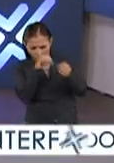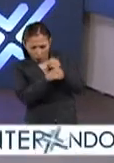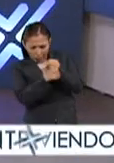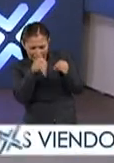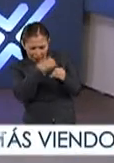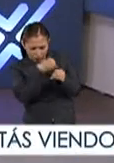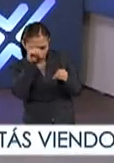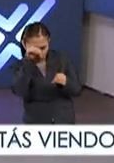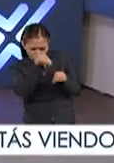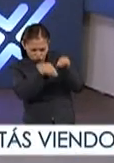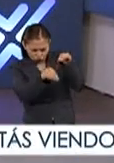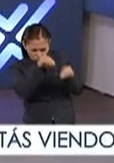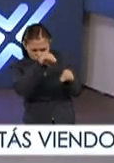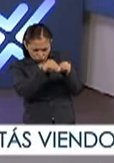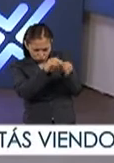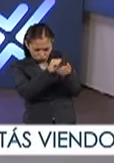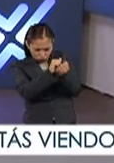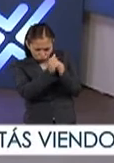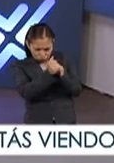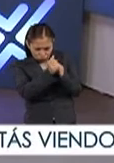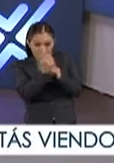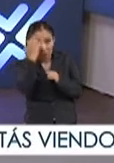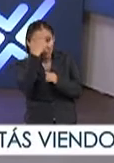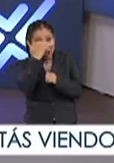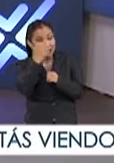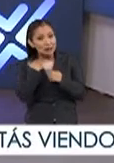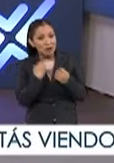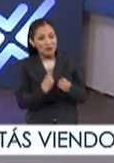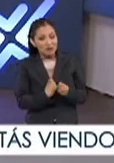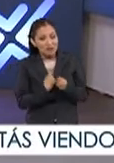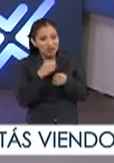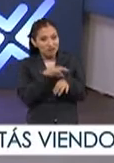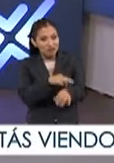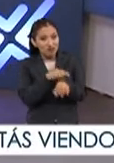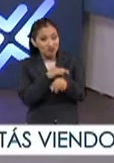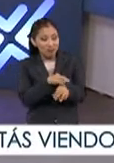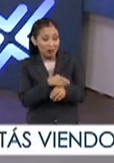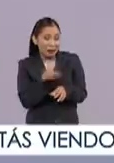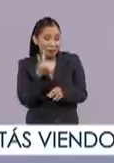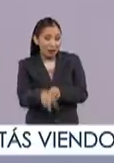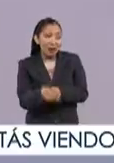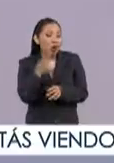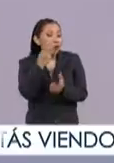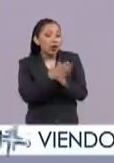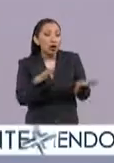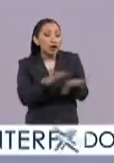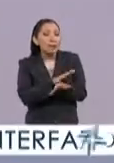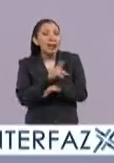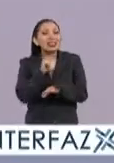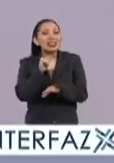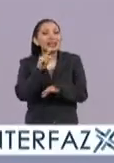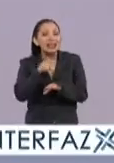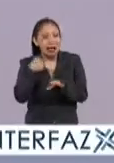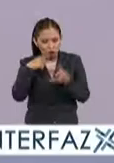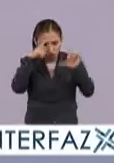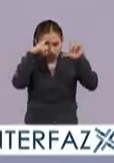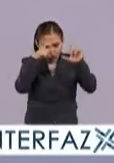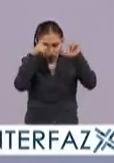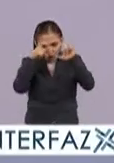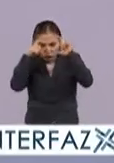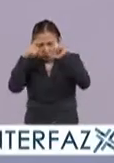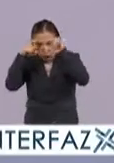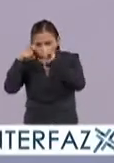objetos realmente pues es una experiencia muy vívida y lo único que va evolucionando es la técnica con la que tomas las